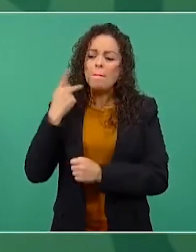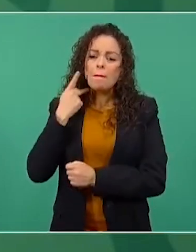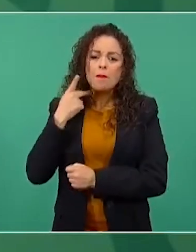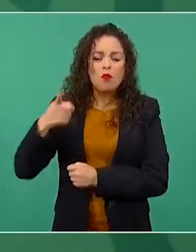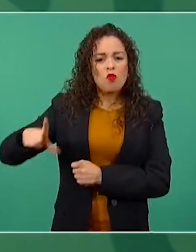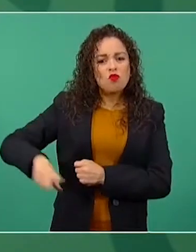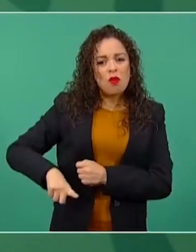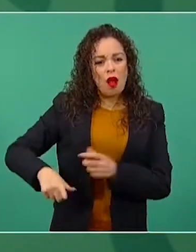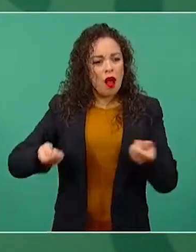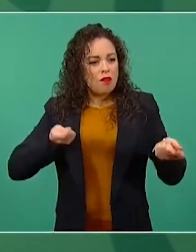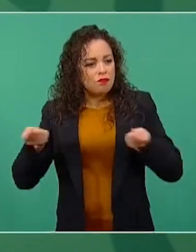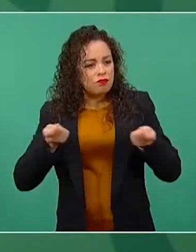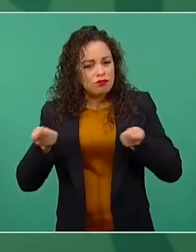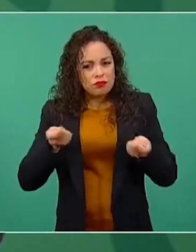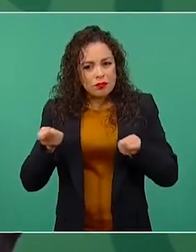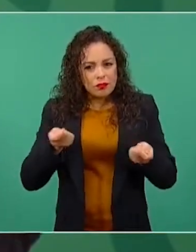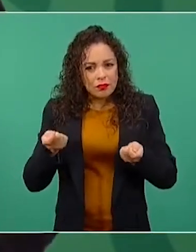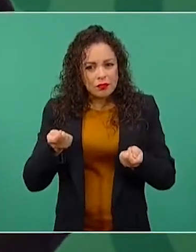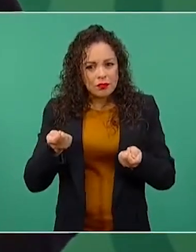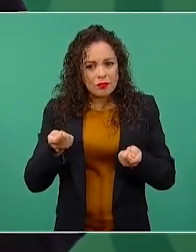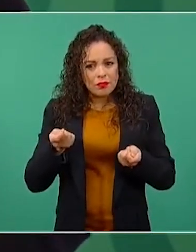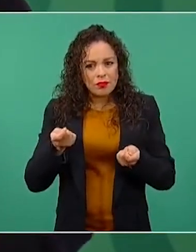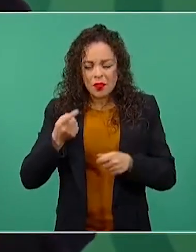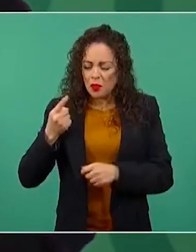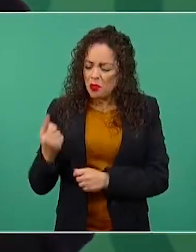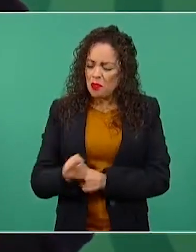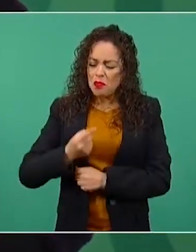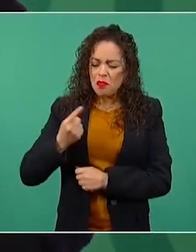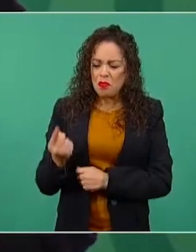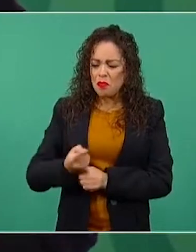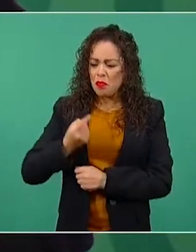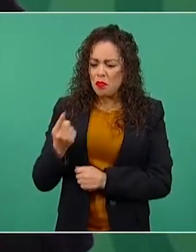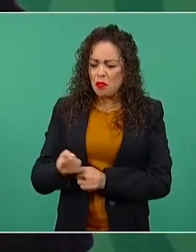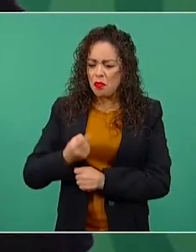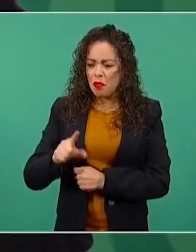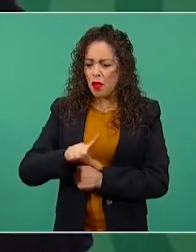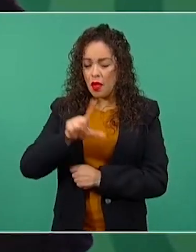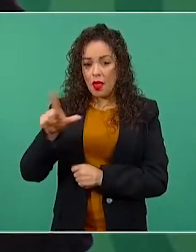entender que las cosas cambiaron.